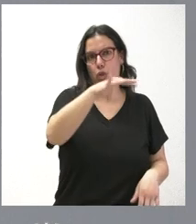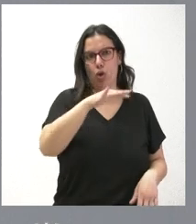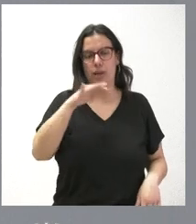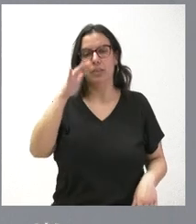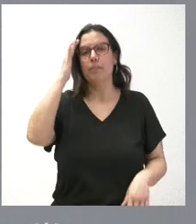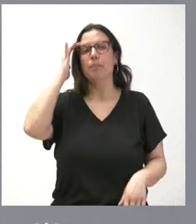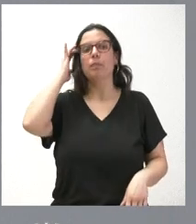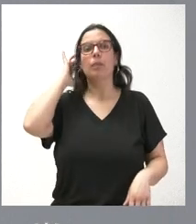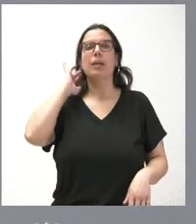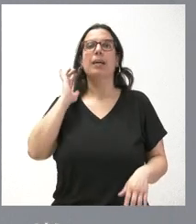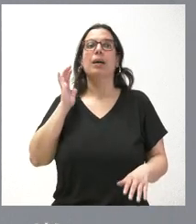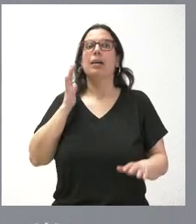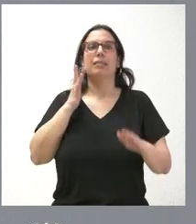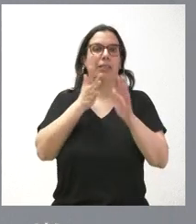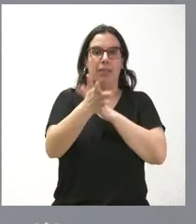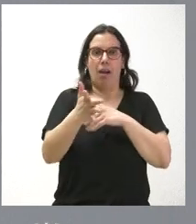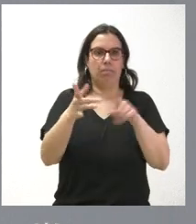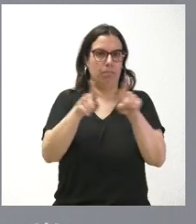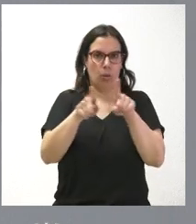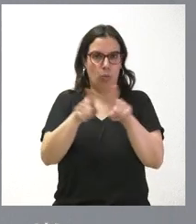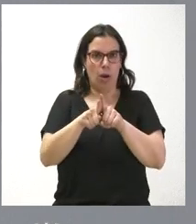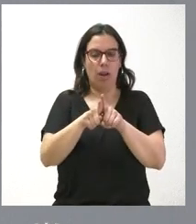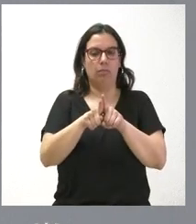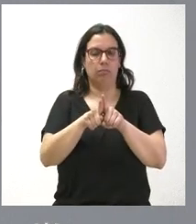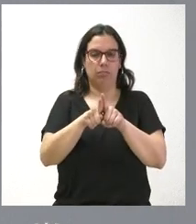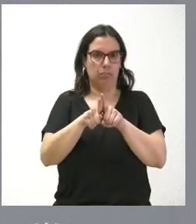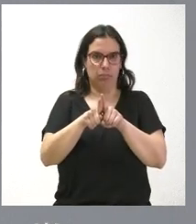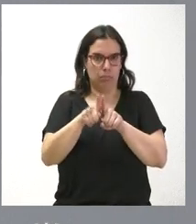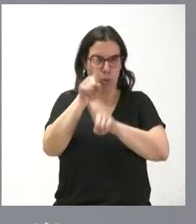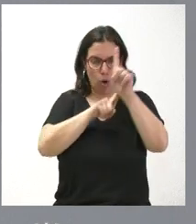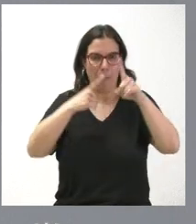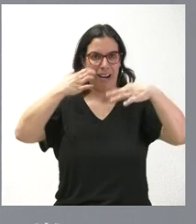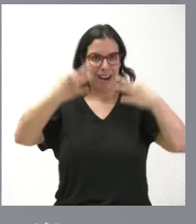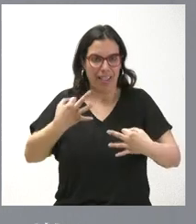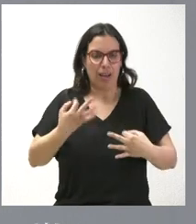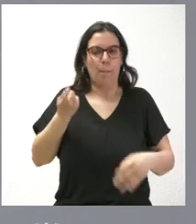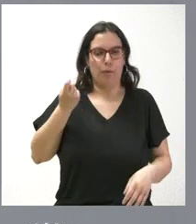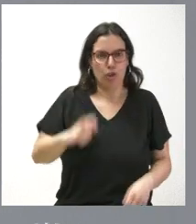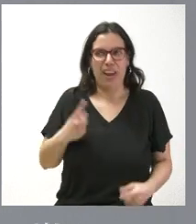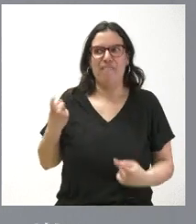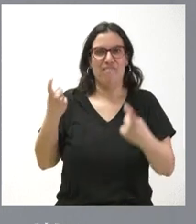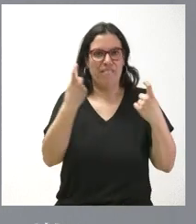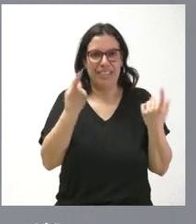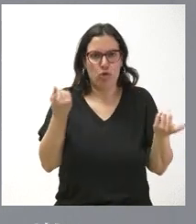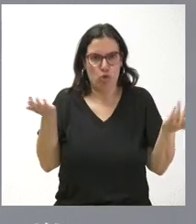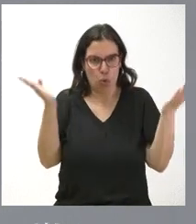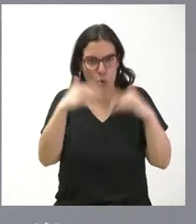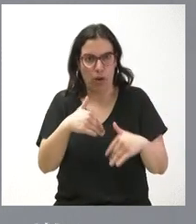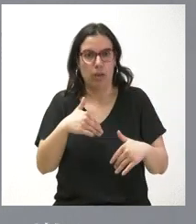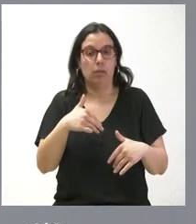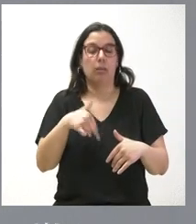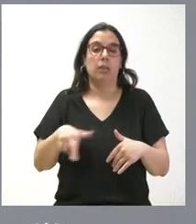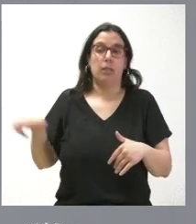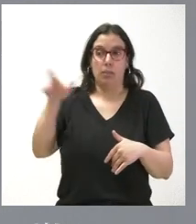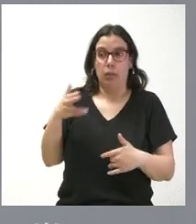esto no nos hace perder de vista que el problema real es la carencia de profesionales sanitarios. Insistimos nuevamente